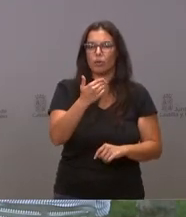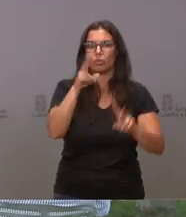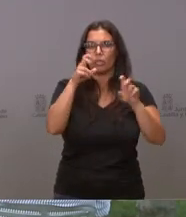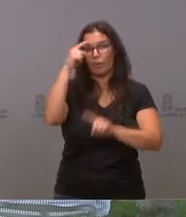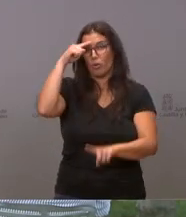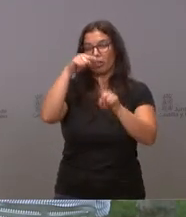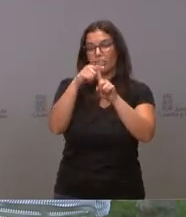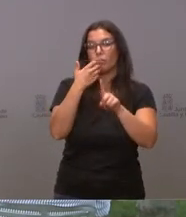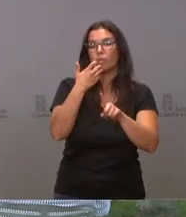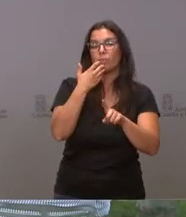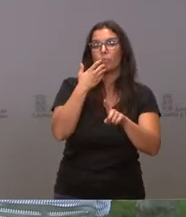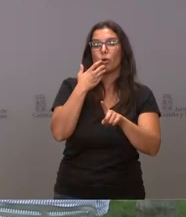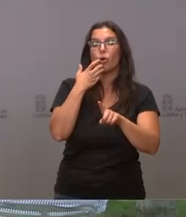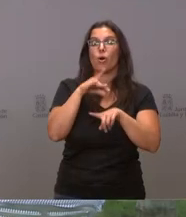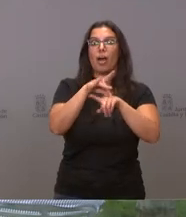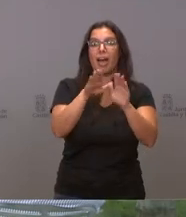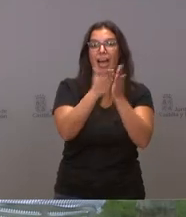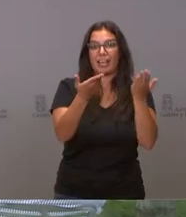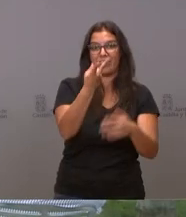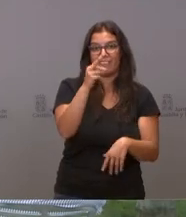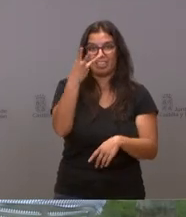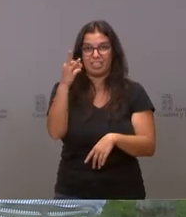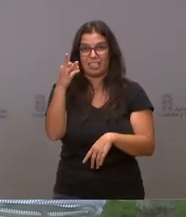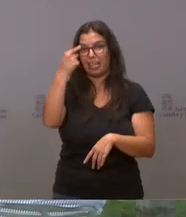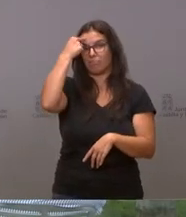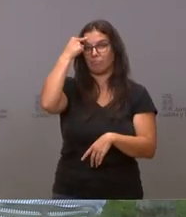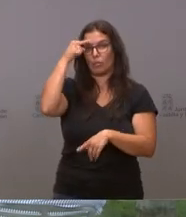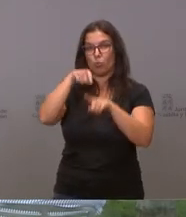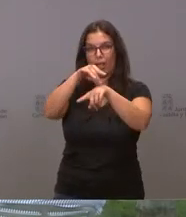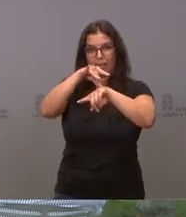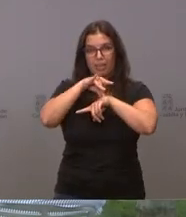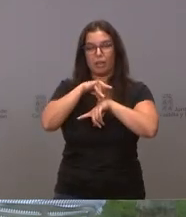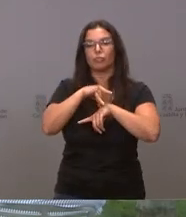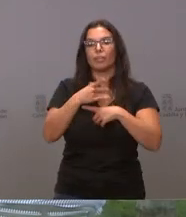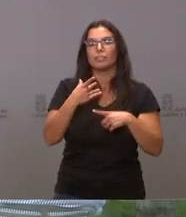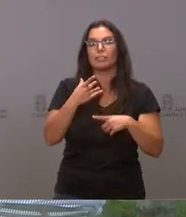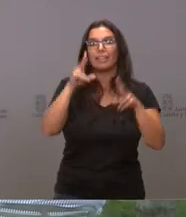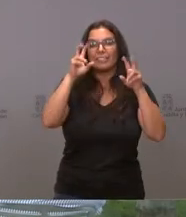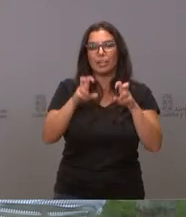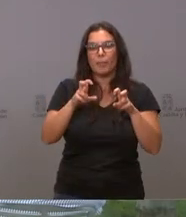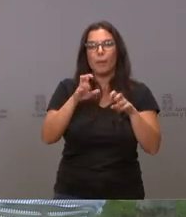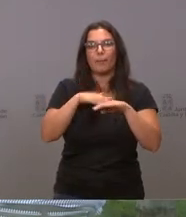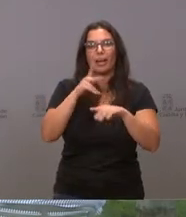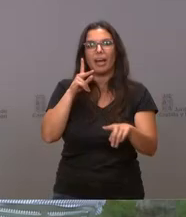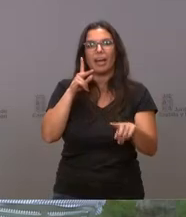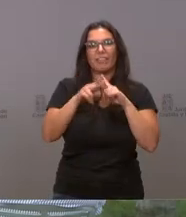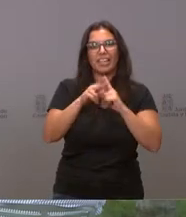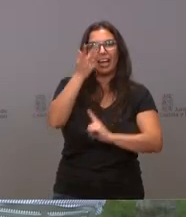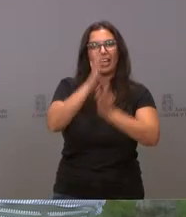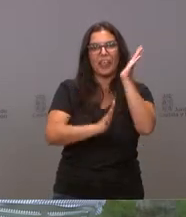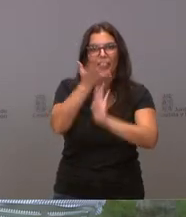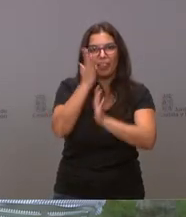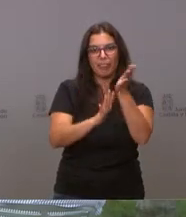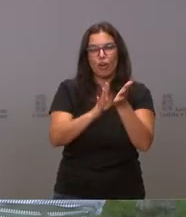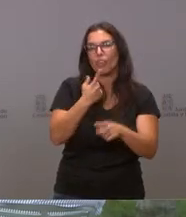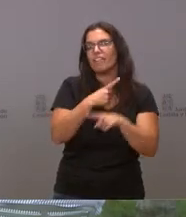Agenda 2030 van a estar ahí. ¿Qué vamos a observar diferente de otros años en materia de prevención y de